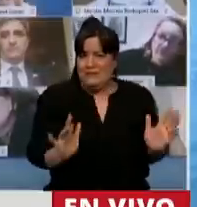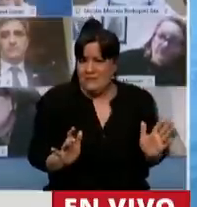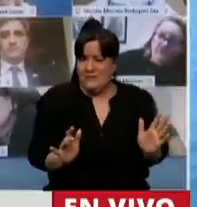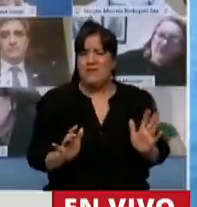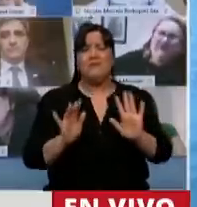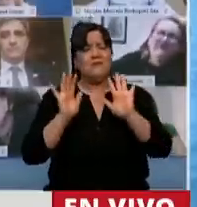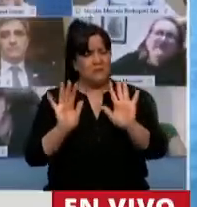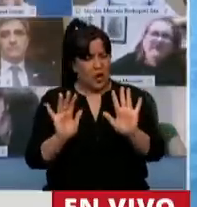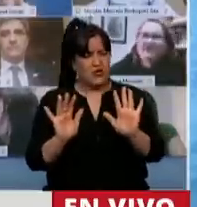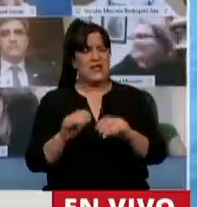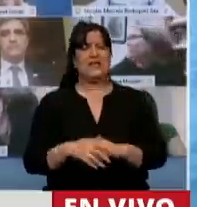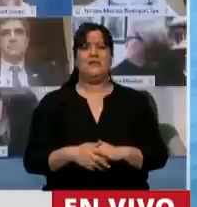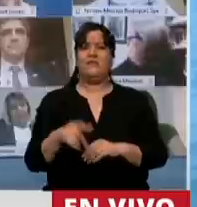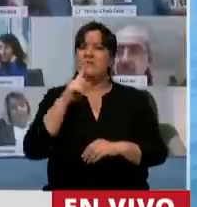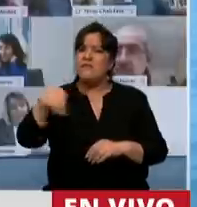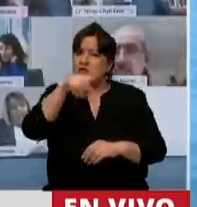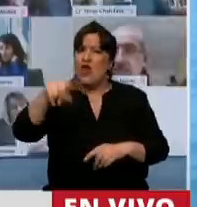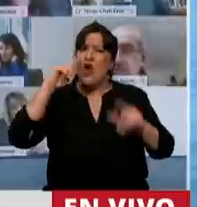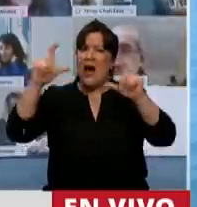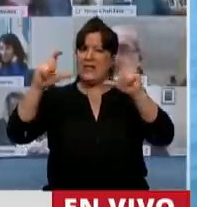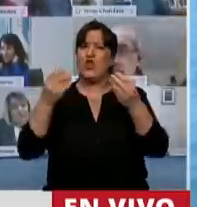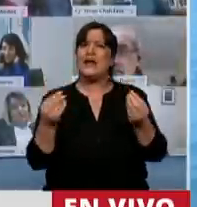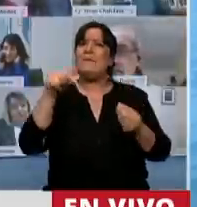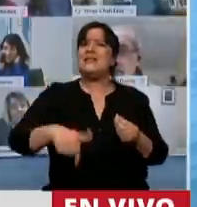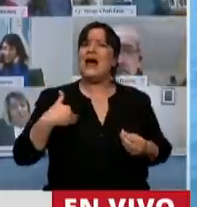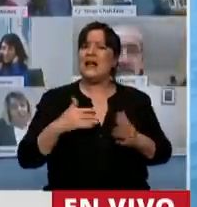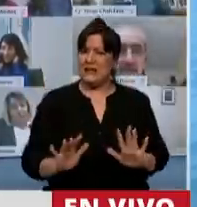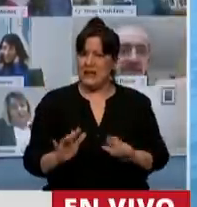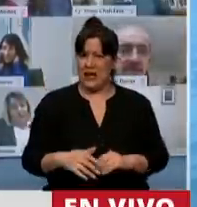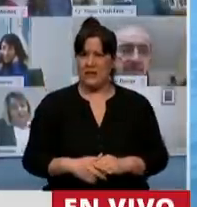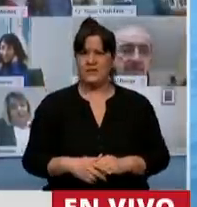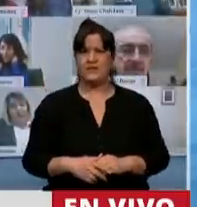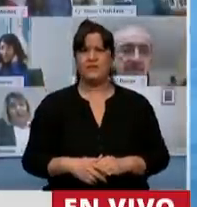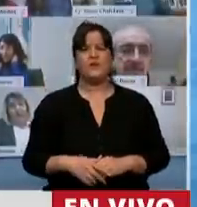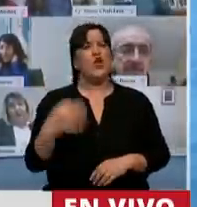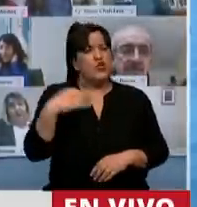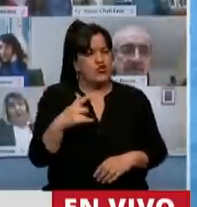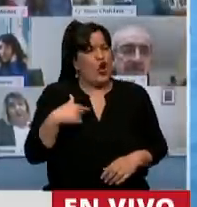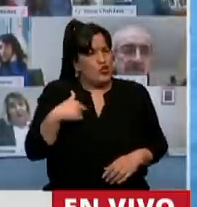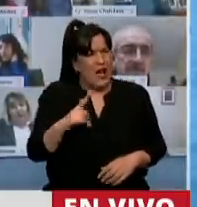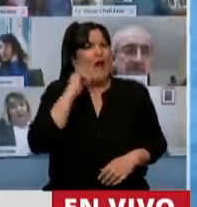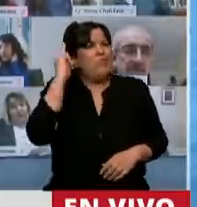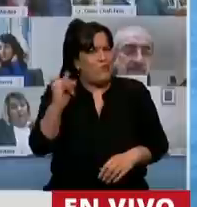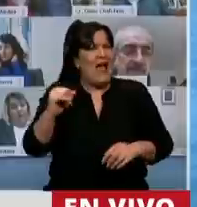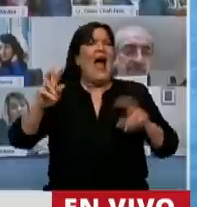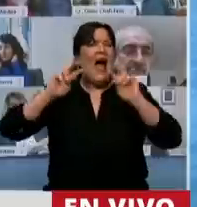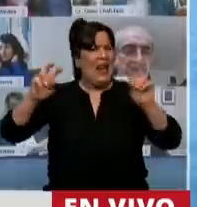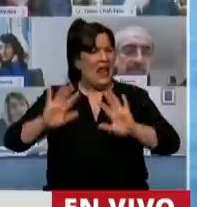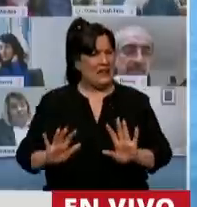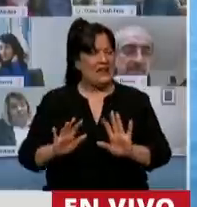Entonces, atención con lo que está pasando en la Argentina. He alertado que el vicepresidente